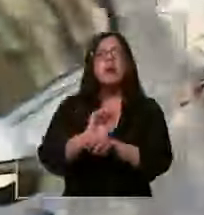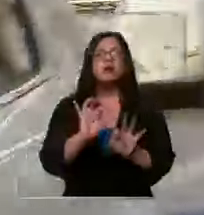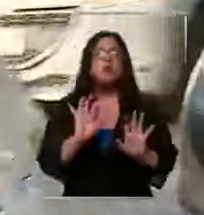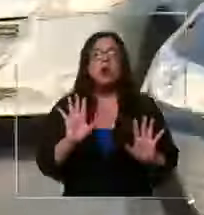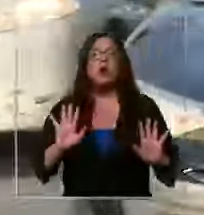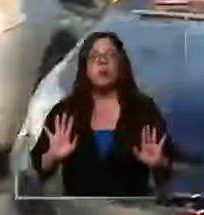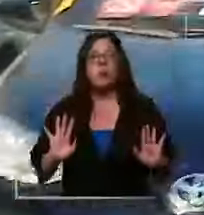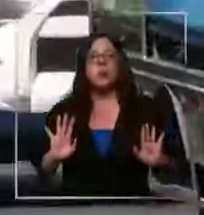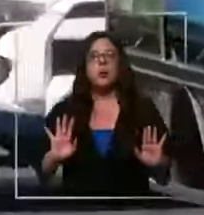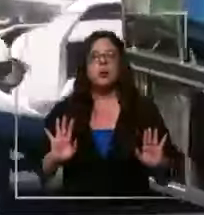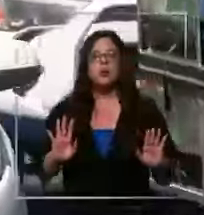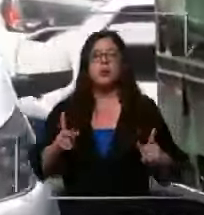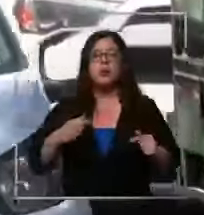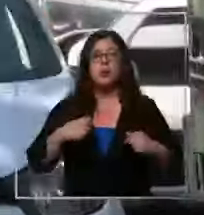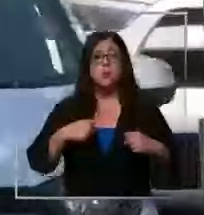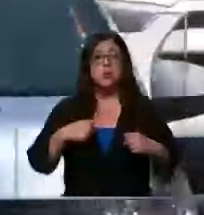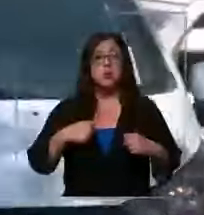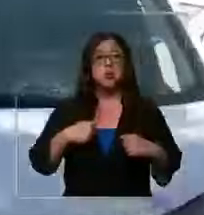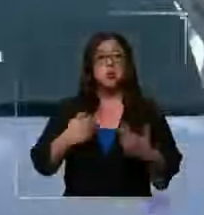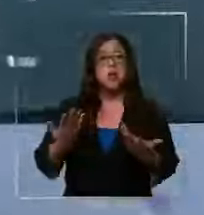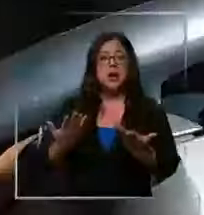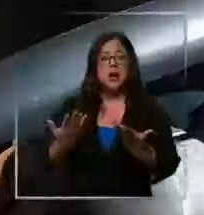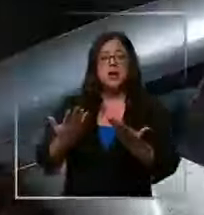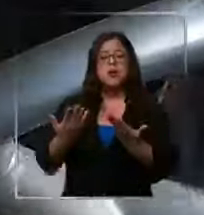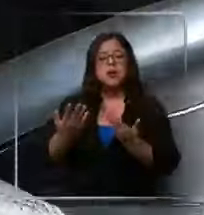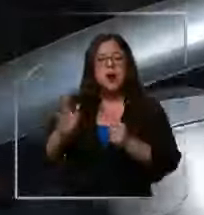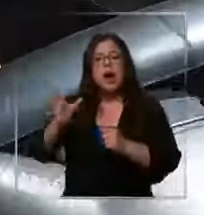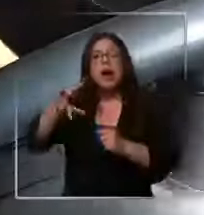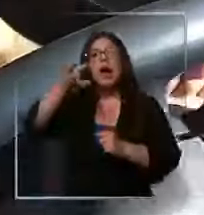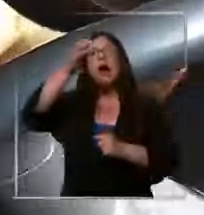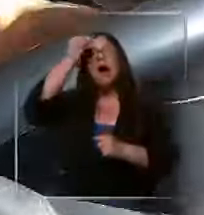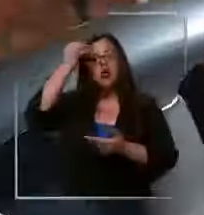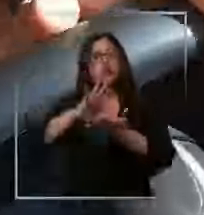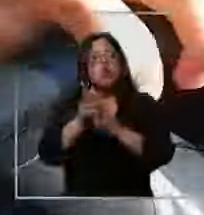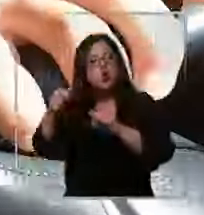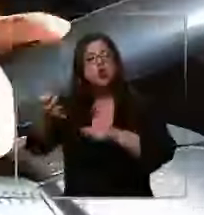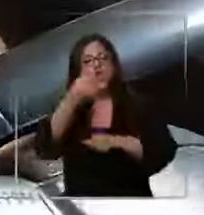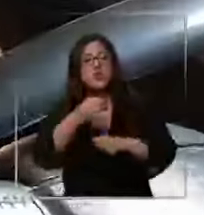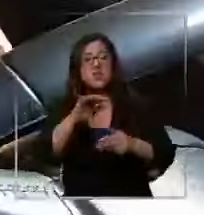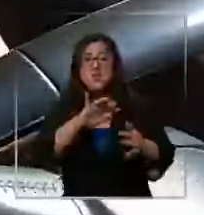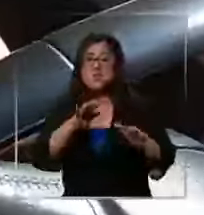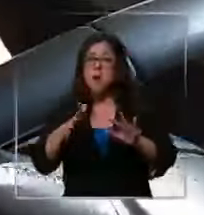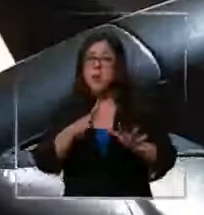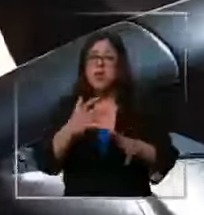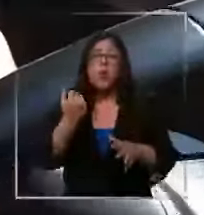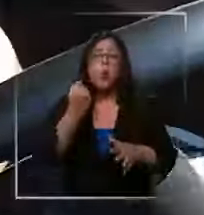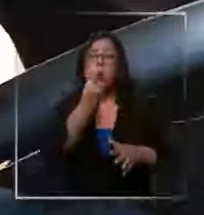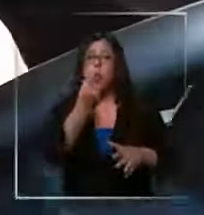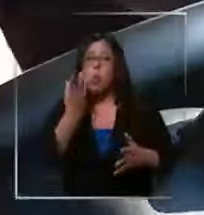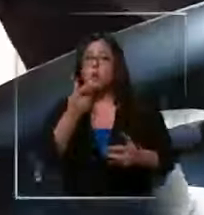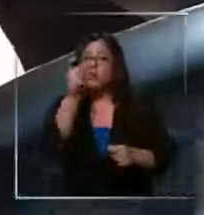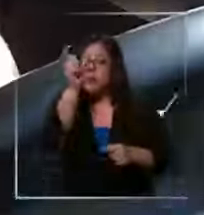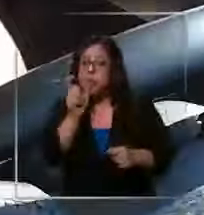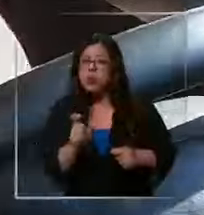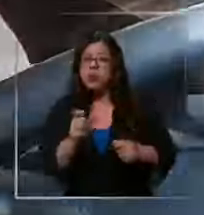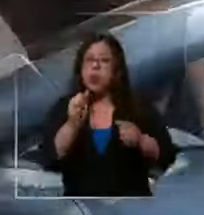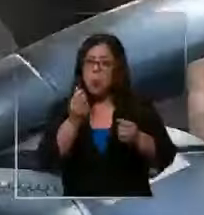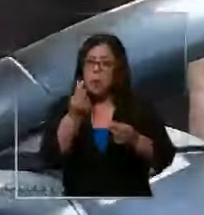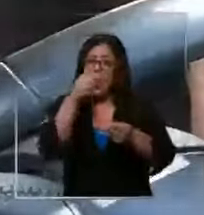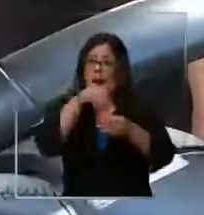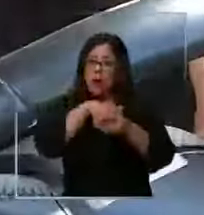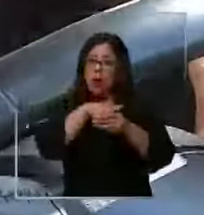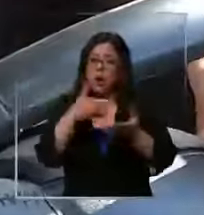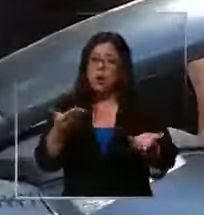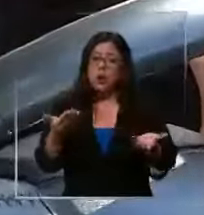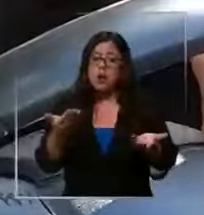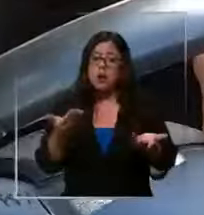hiciera todos estos tips que tú al menos nos has mencionado, tú más o menos calculas cuánto es lo que quizás una persona se podría ahorrar.